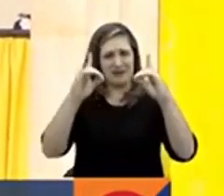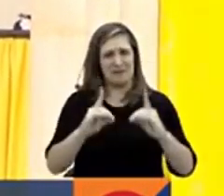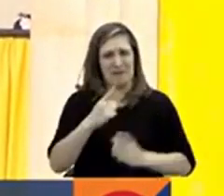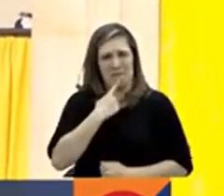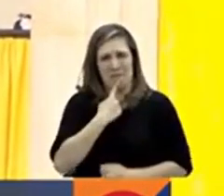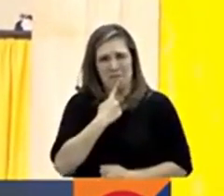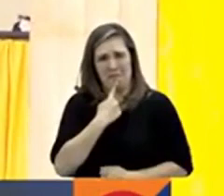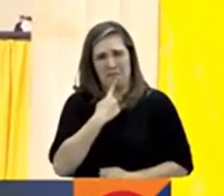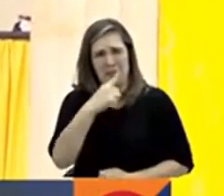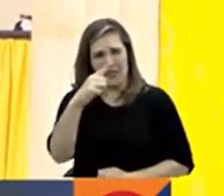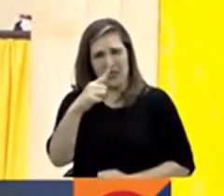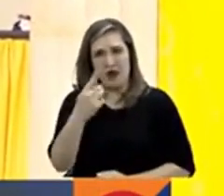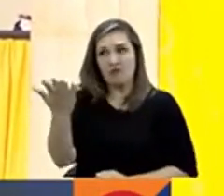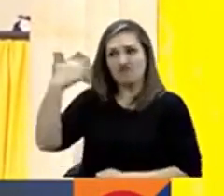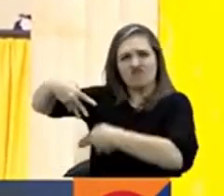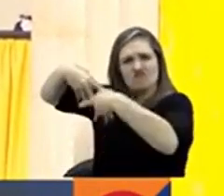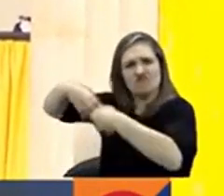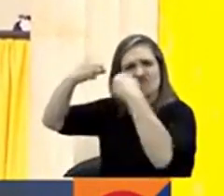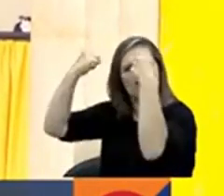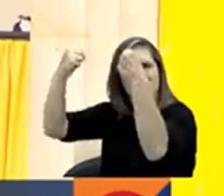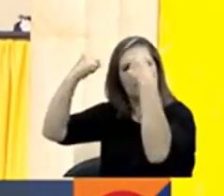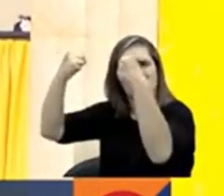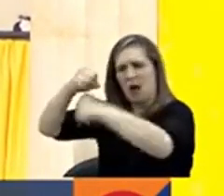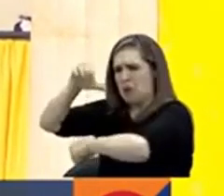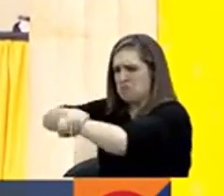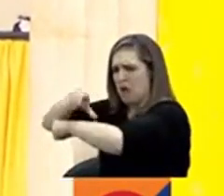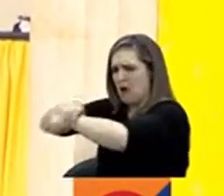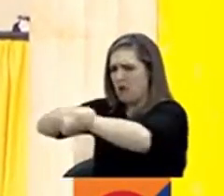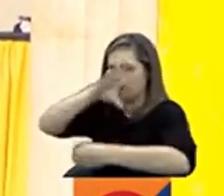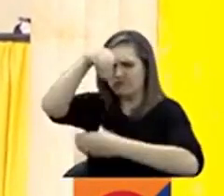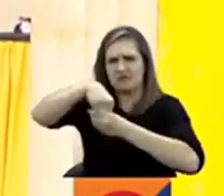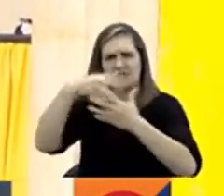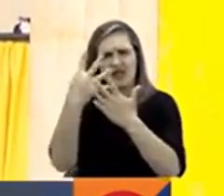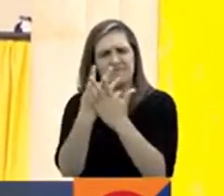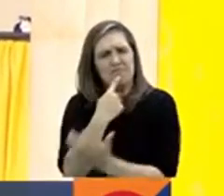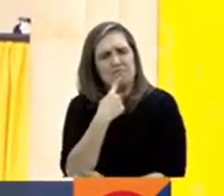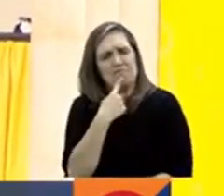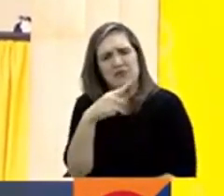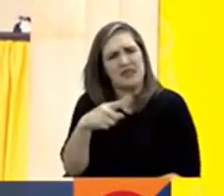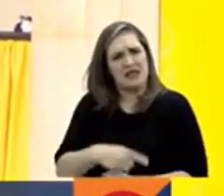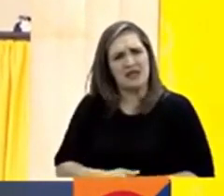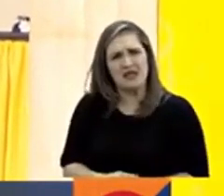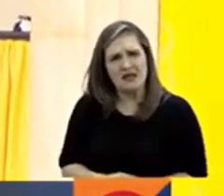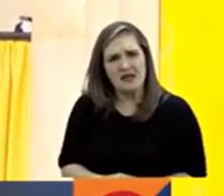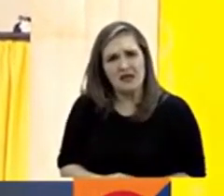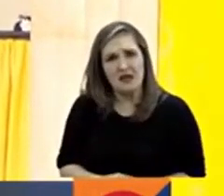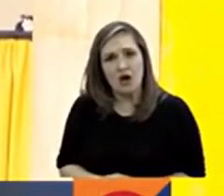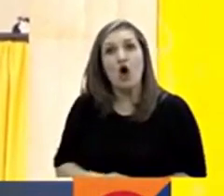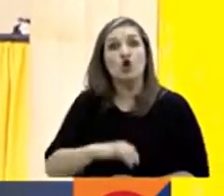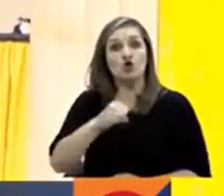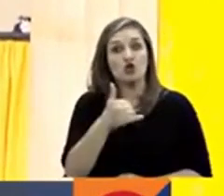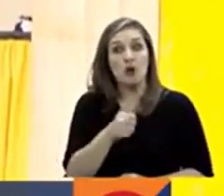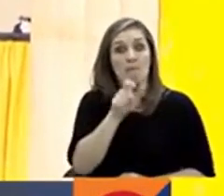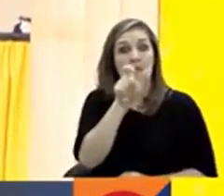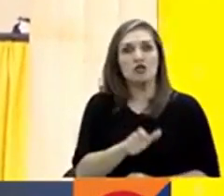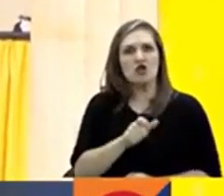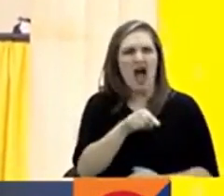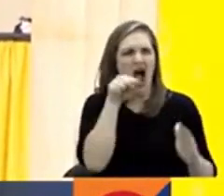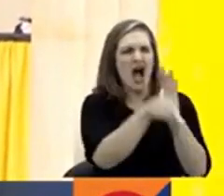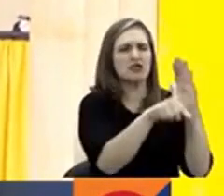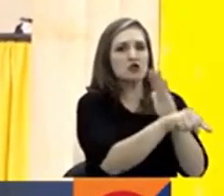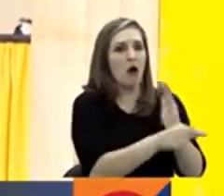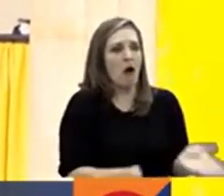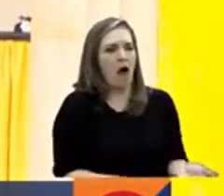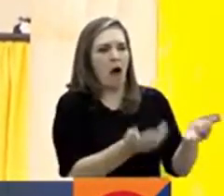tener esa juventud encarcelada. sueltan a sus asesinos, sueltan